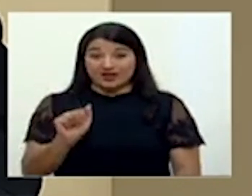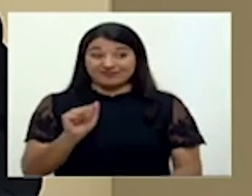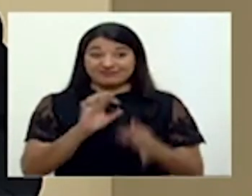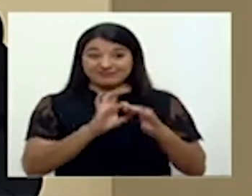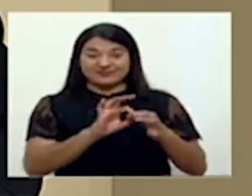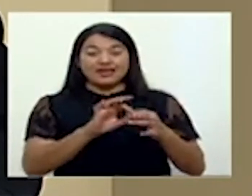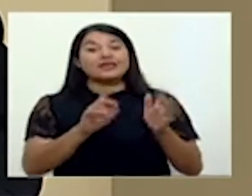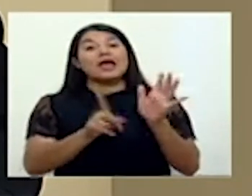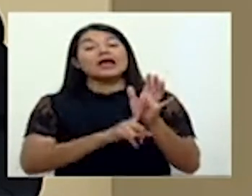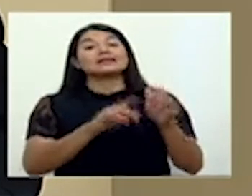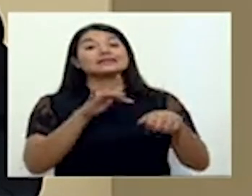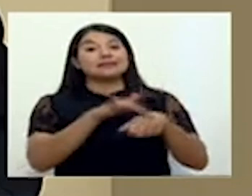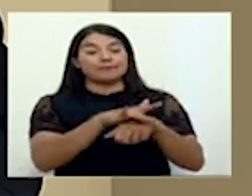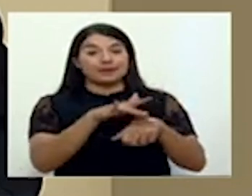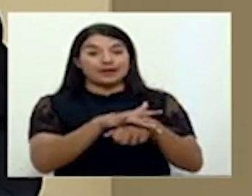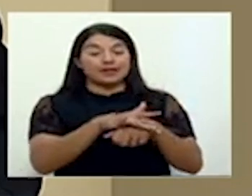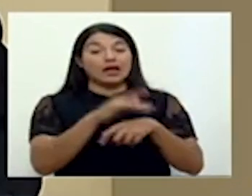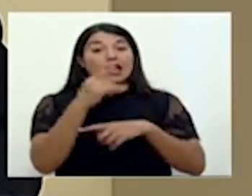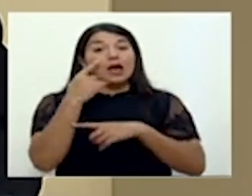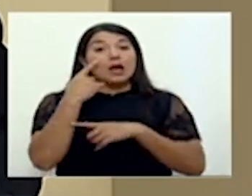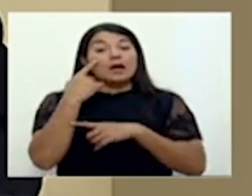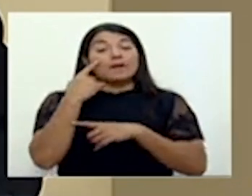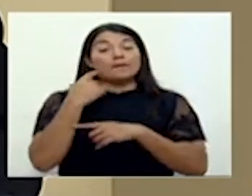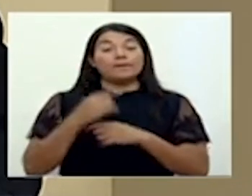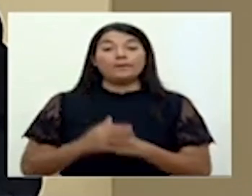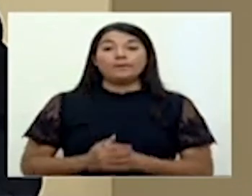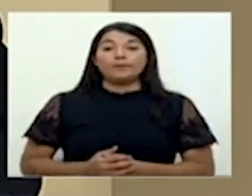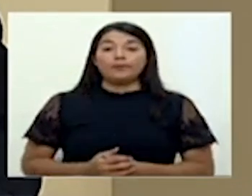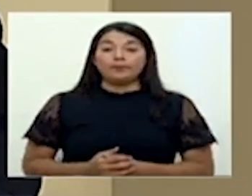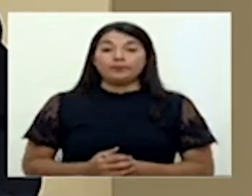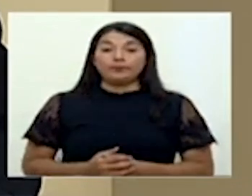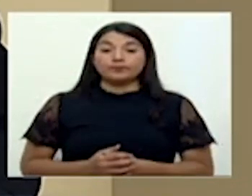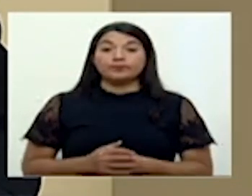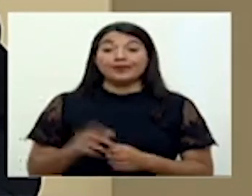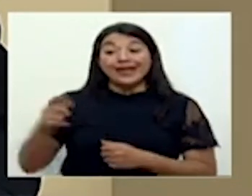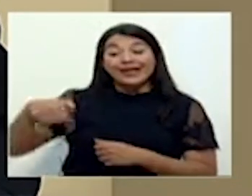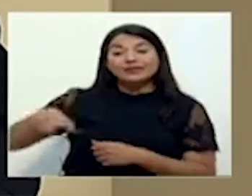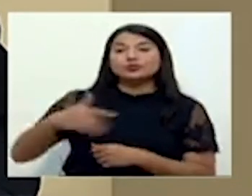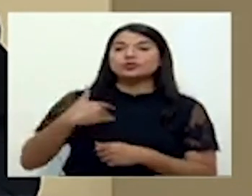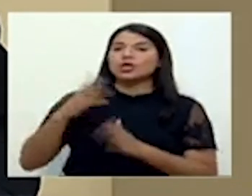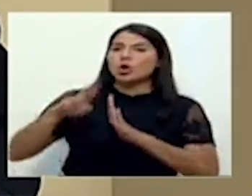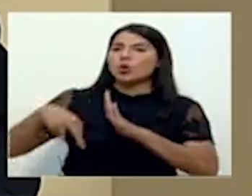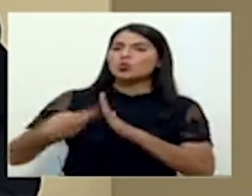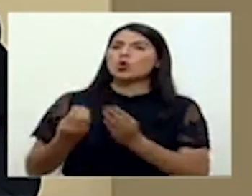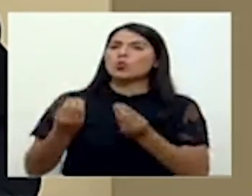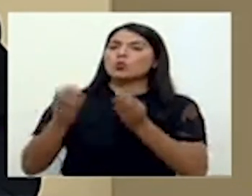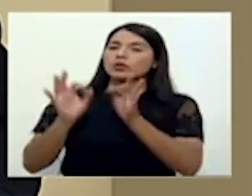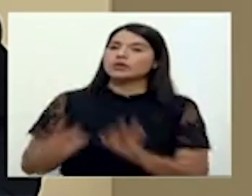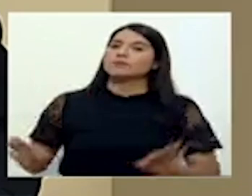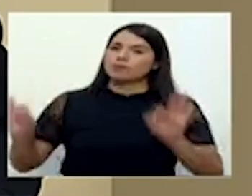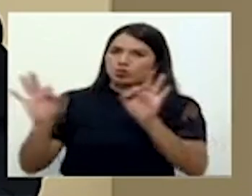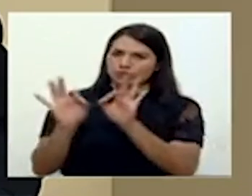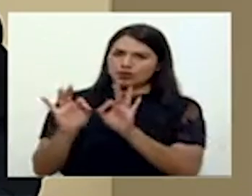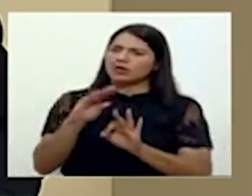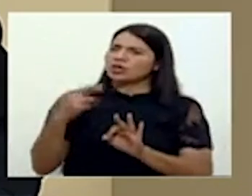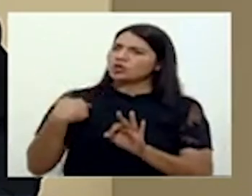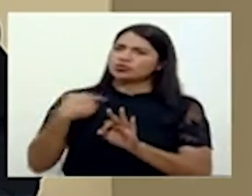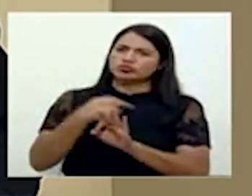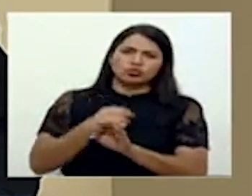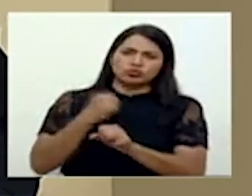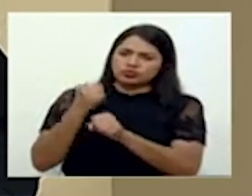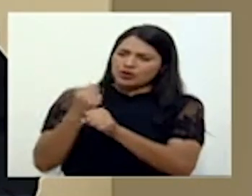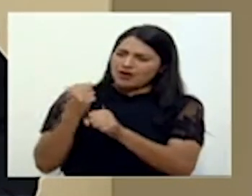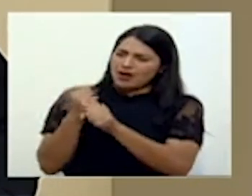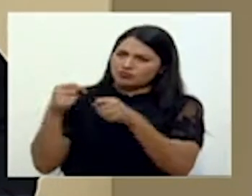por la alerta sindrómica, cumplen un rol fundamental en el que hemos estado con ellos trabajando mano a mano.